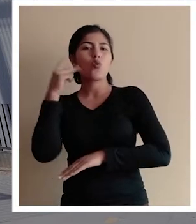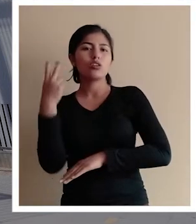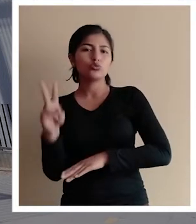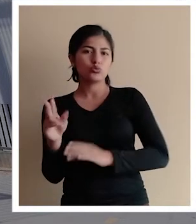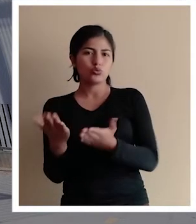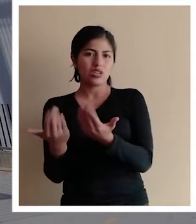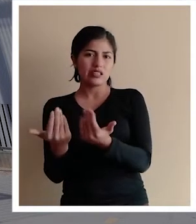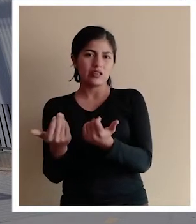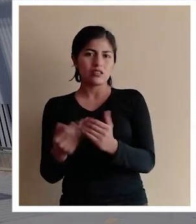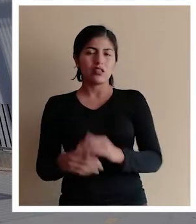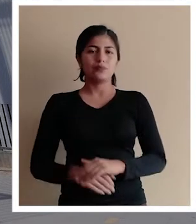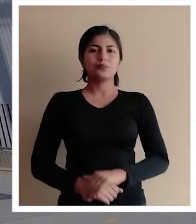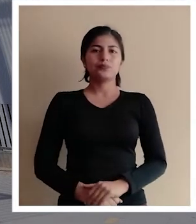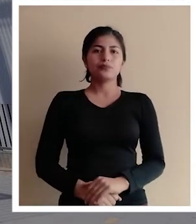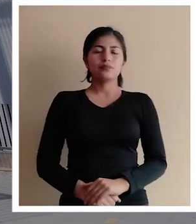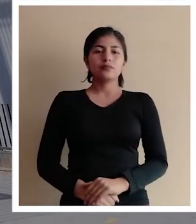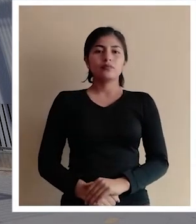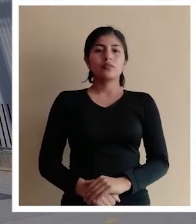necesidades.